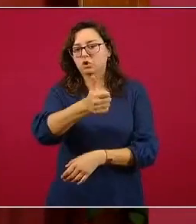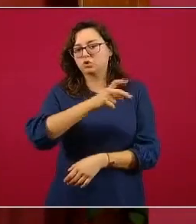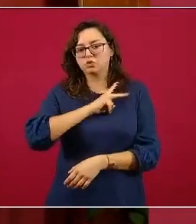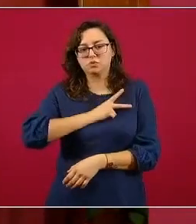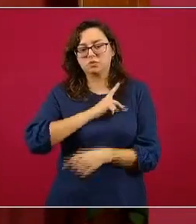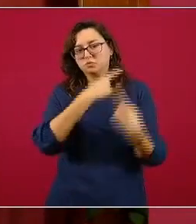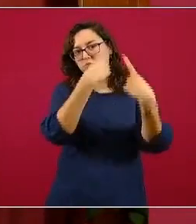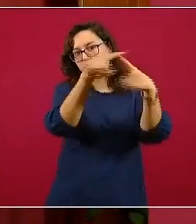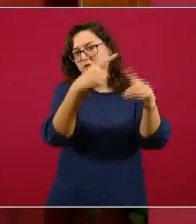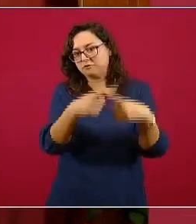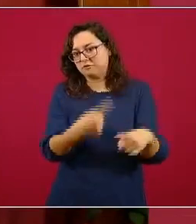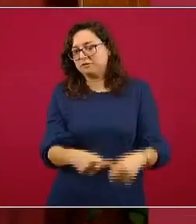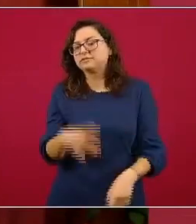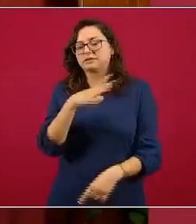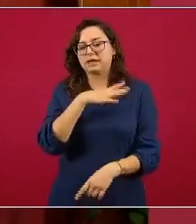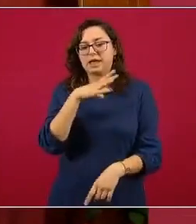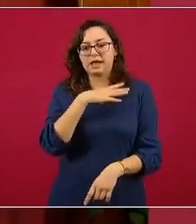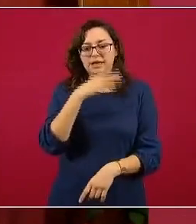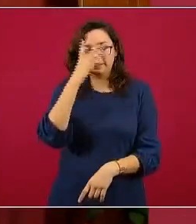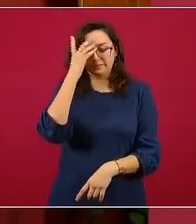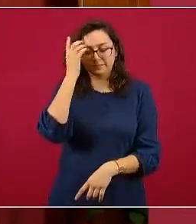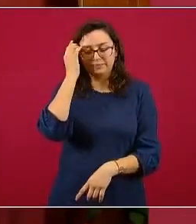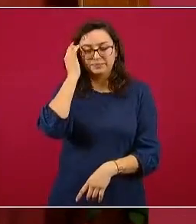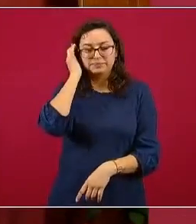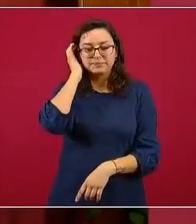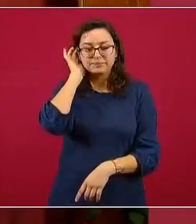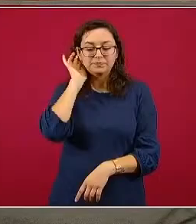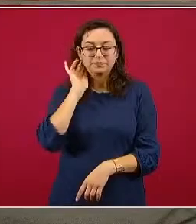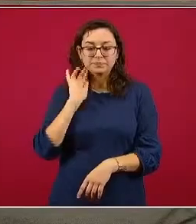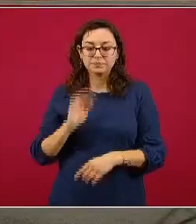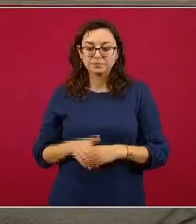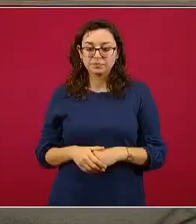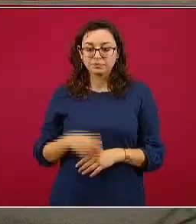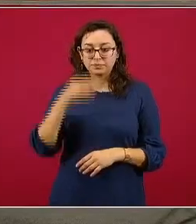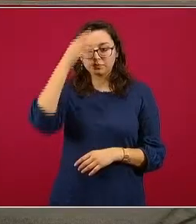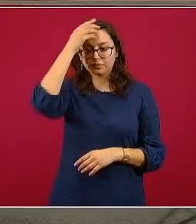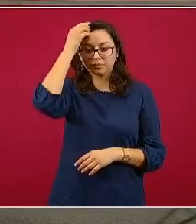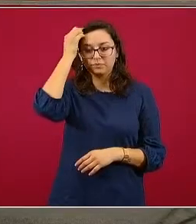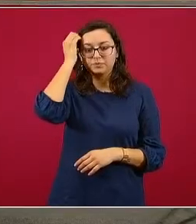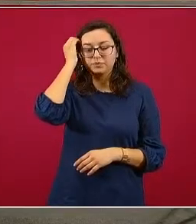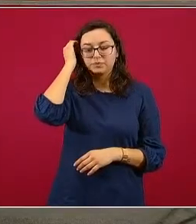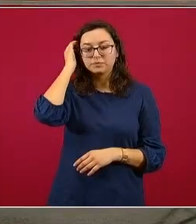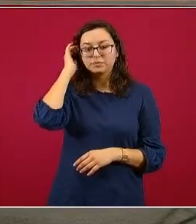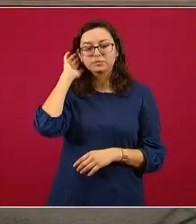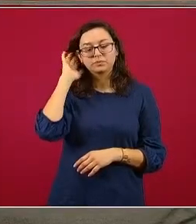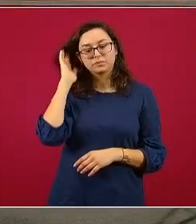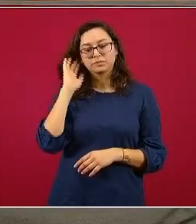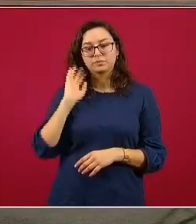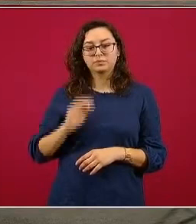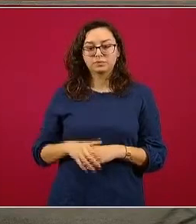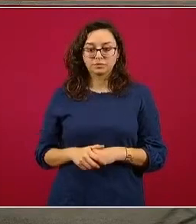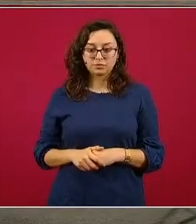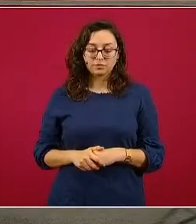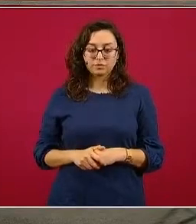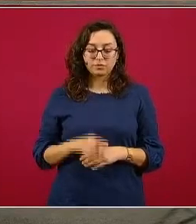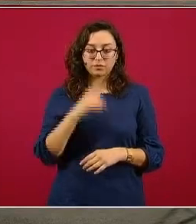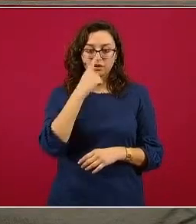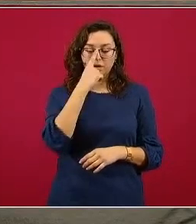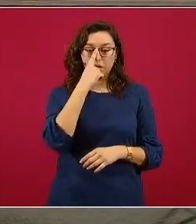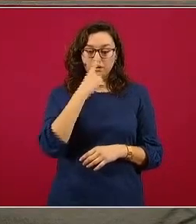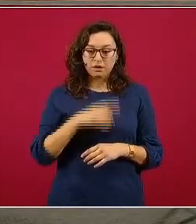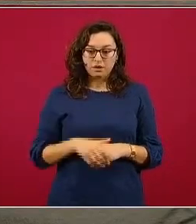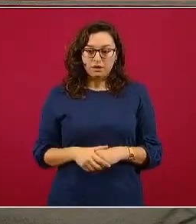respiratorios que también circulan en estas fechas. Si vemos la siguiente diapositiva, nos enfocamos al